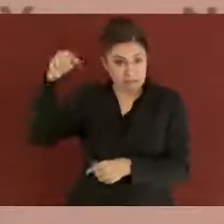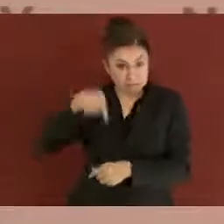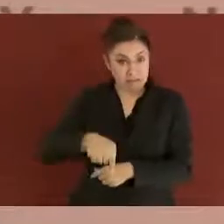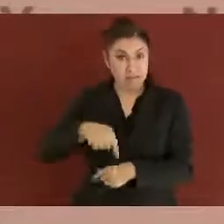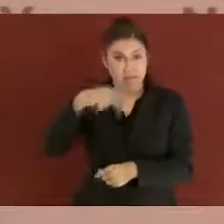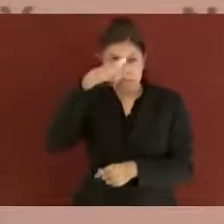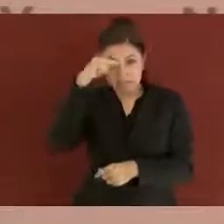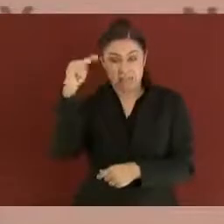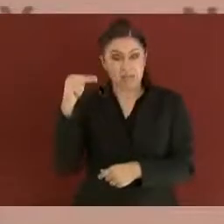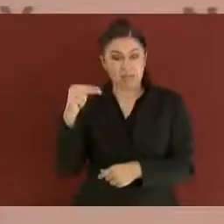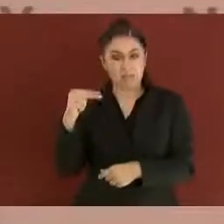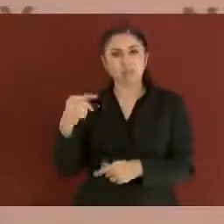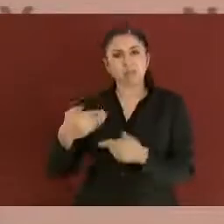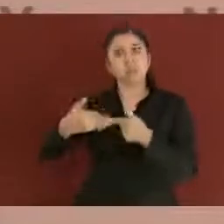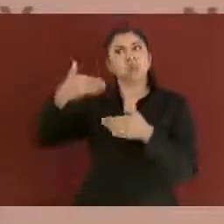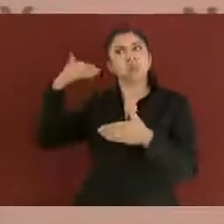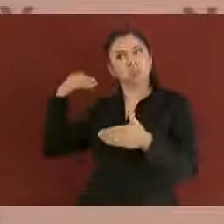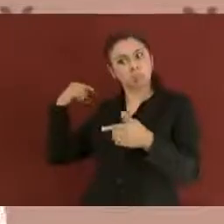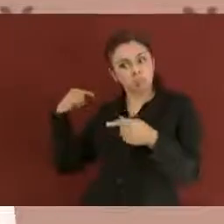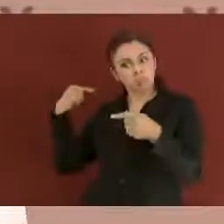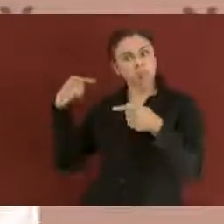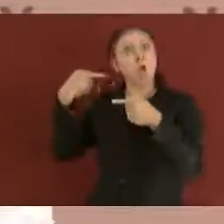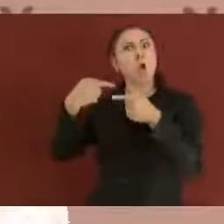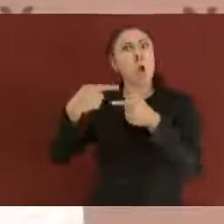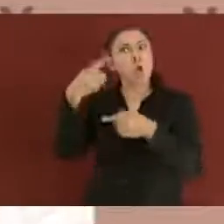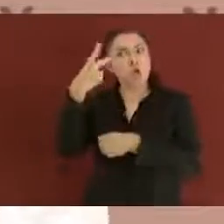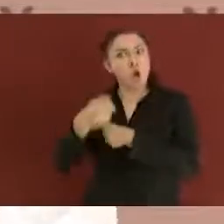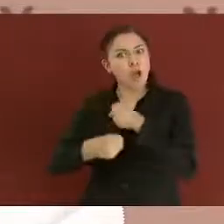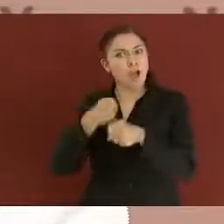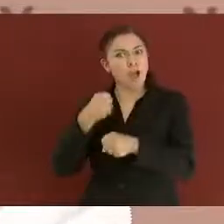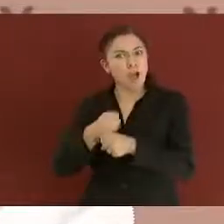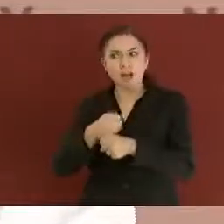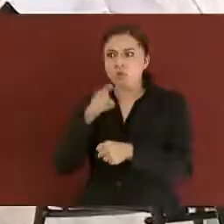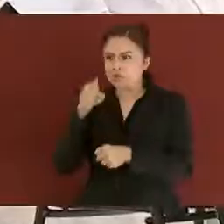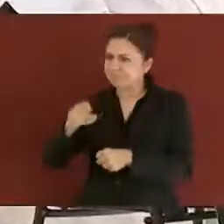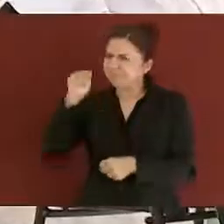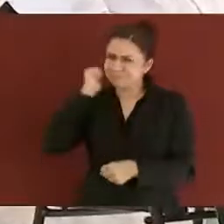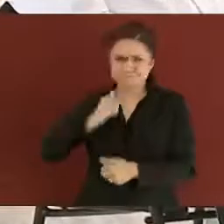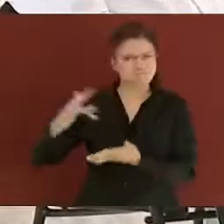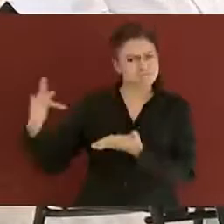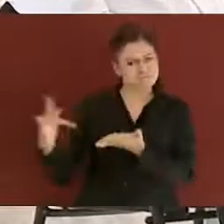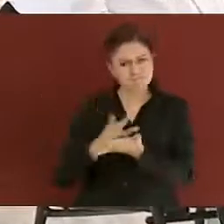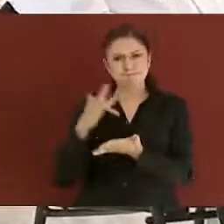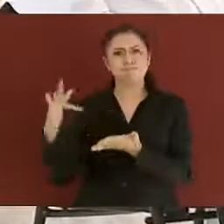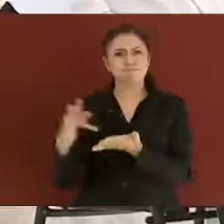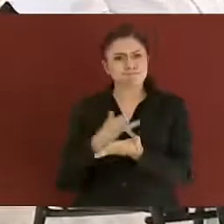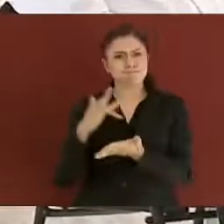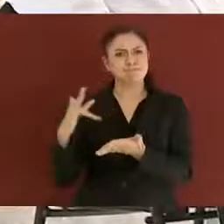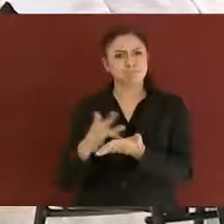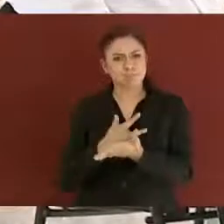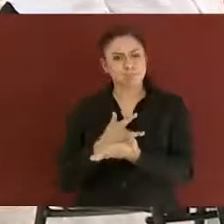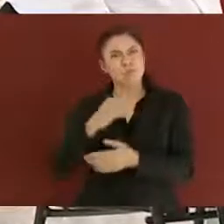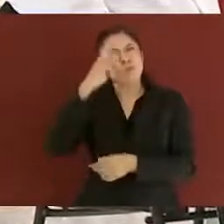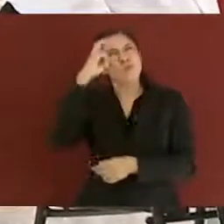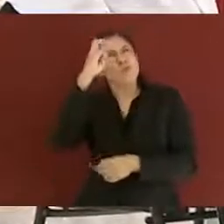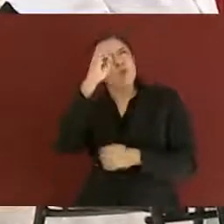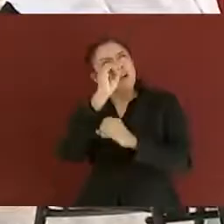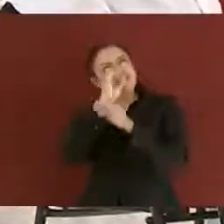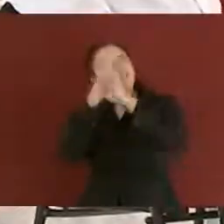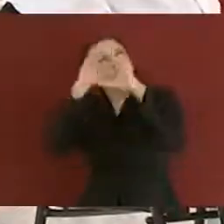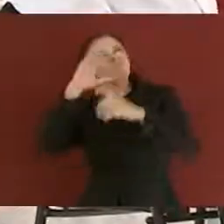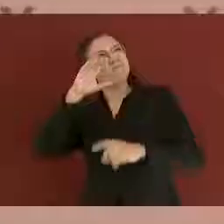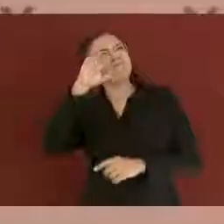entonces hemos tenido su puntual respaldo. Muchos anhelos colectivos, como esta